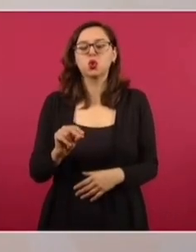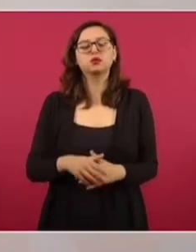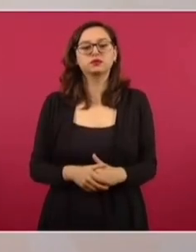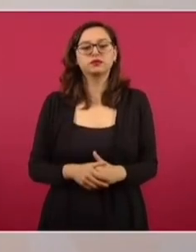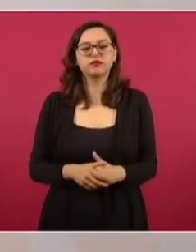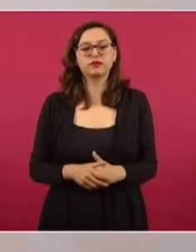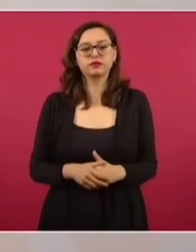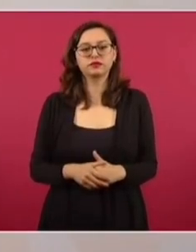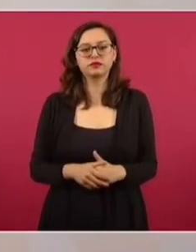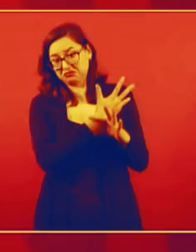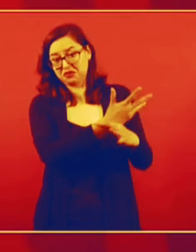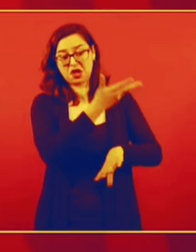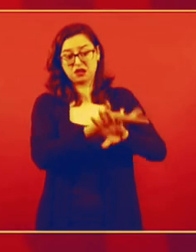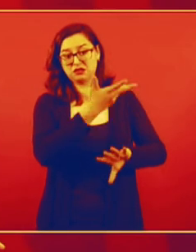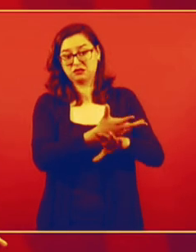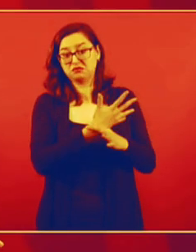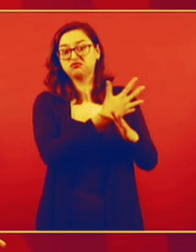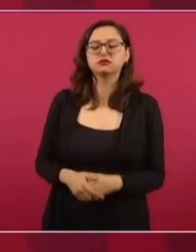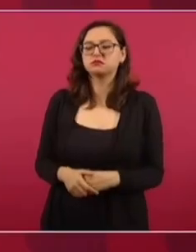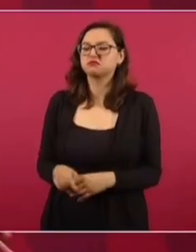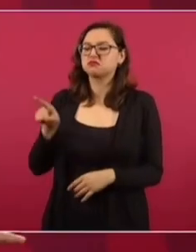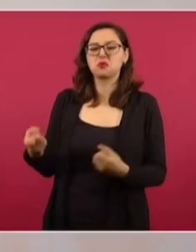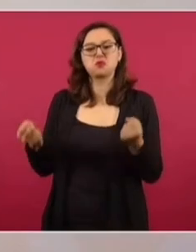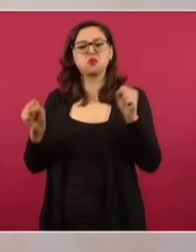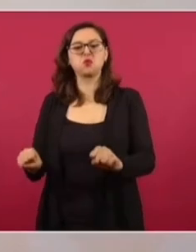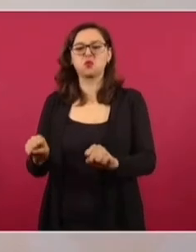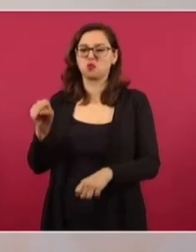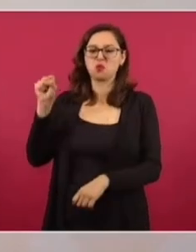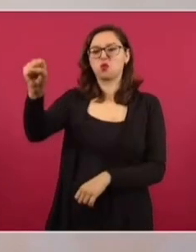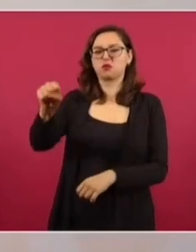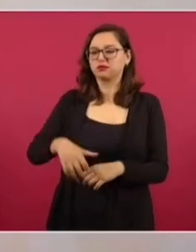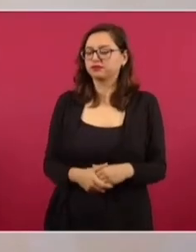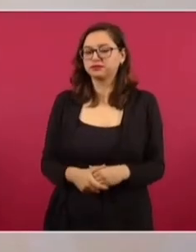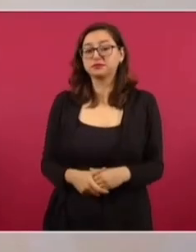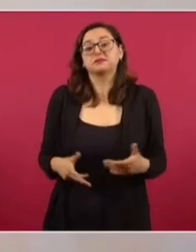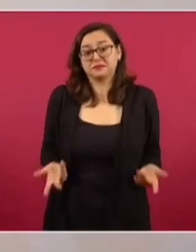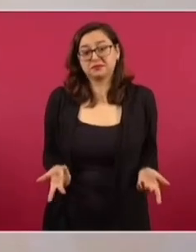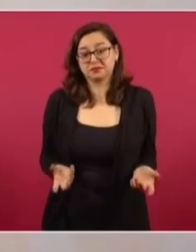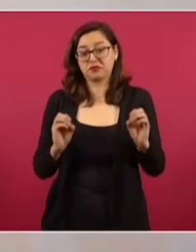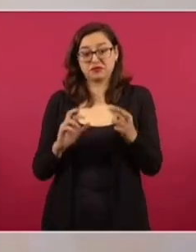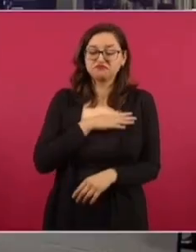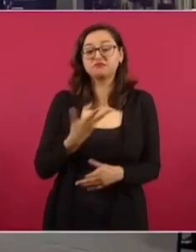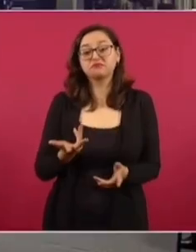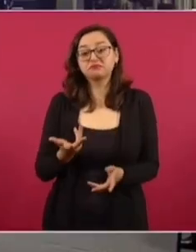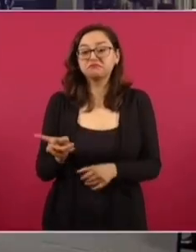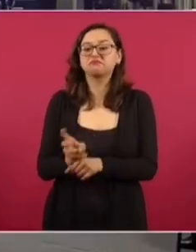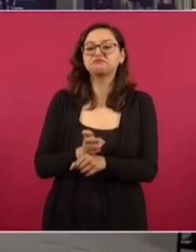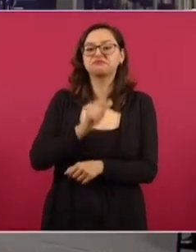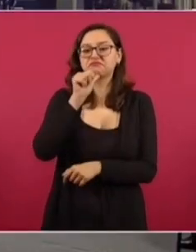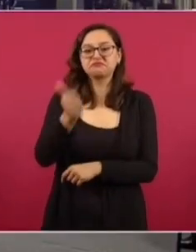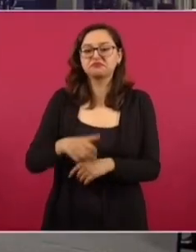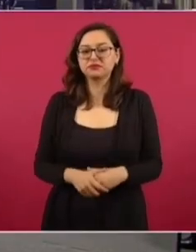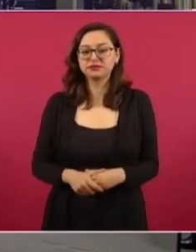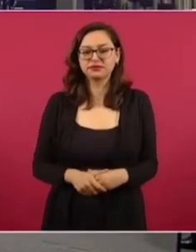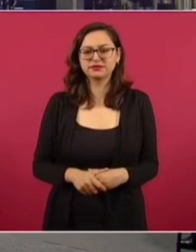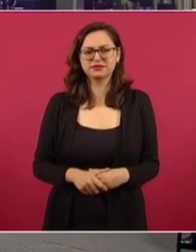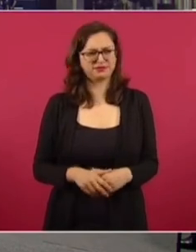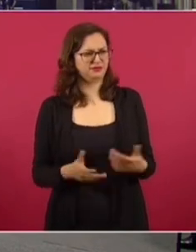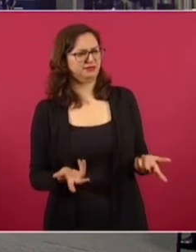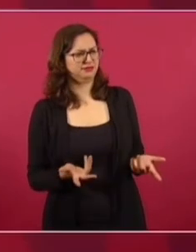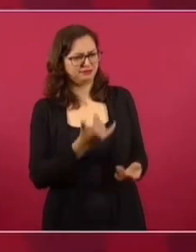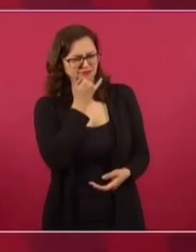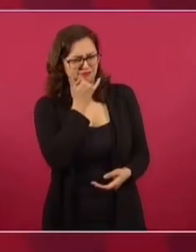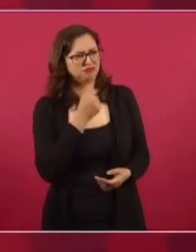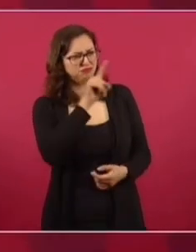se les considera dictaduras o porque no son buenas las relaciones que tienen con esos países. Entonces, ¿quién autoriza a una